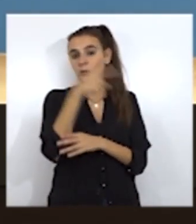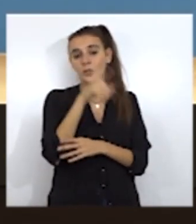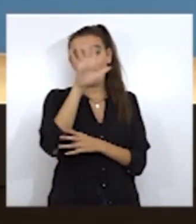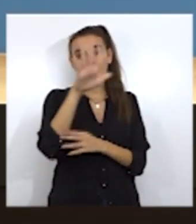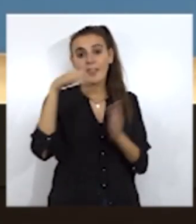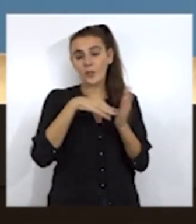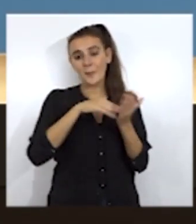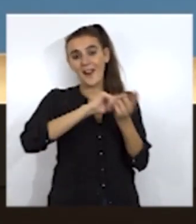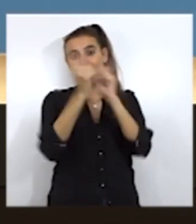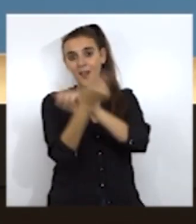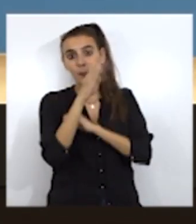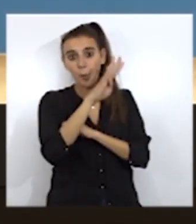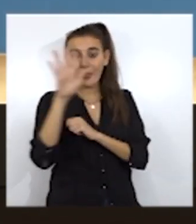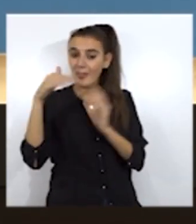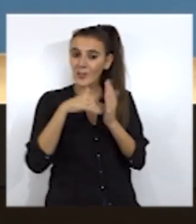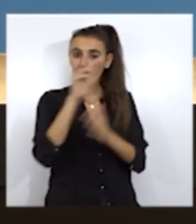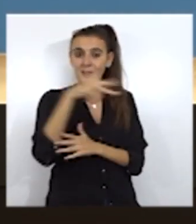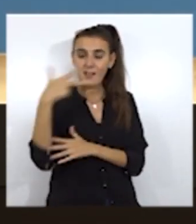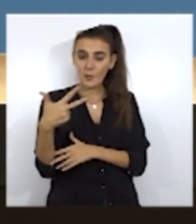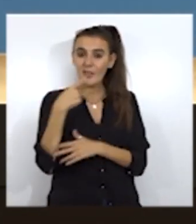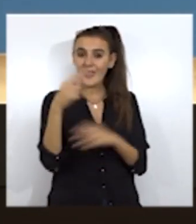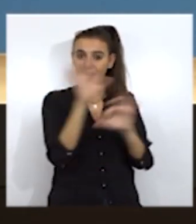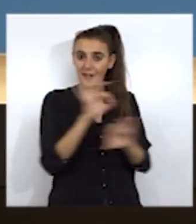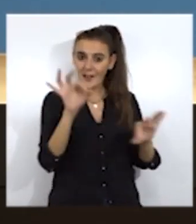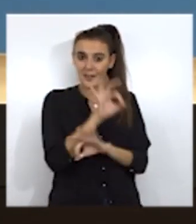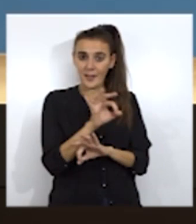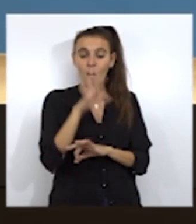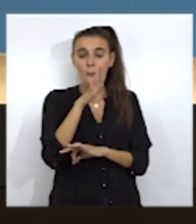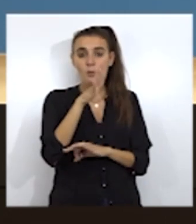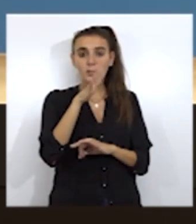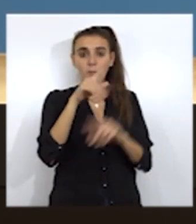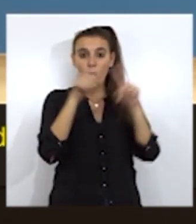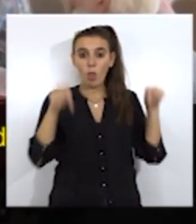a 45.000 euros sin hablar de nómina.